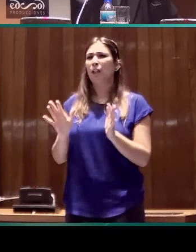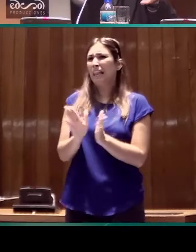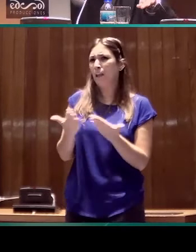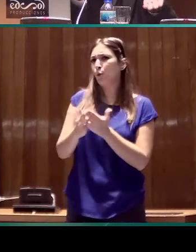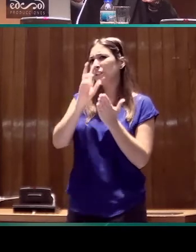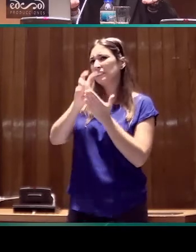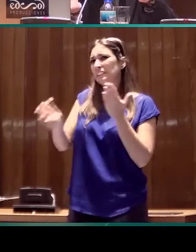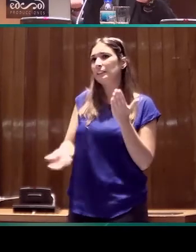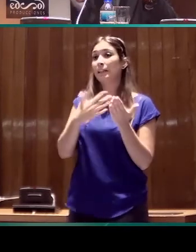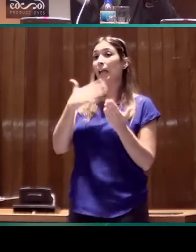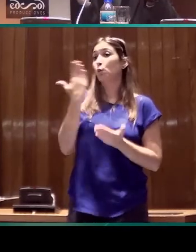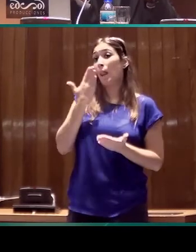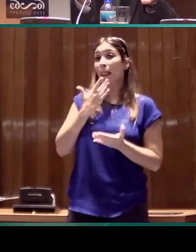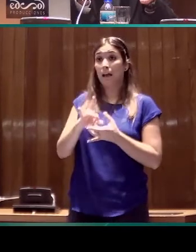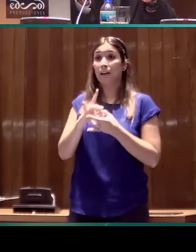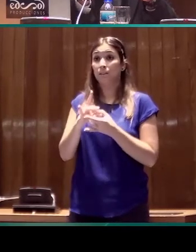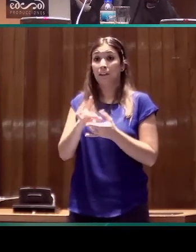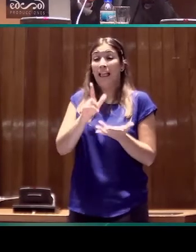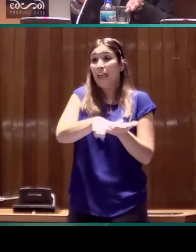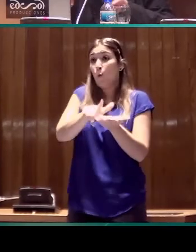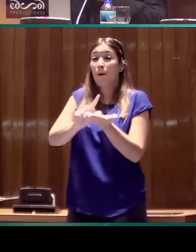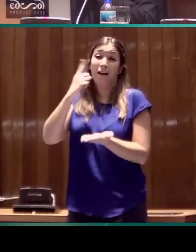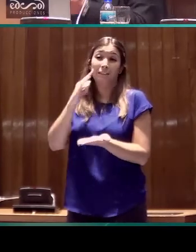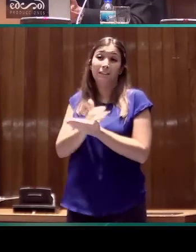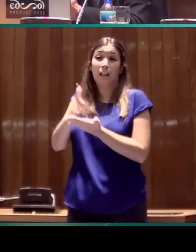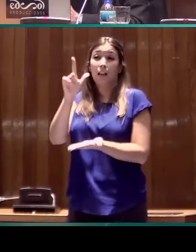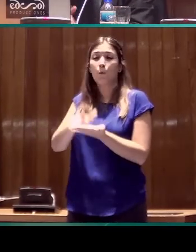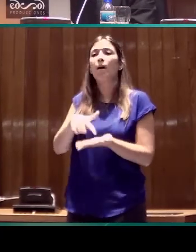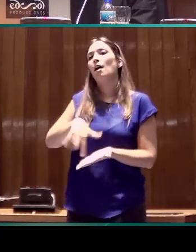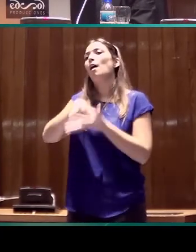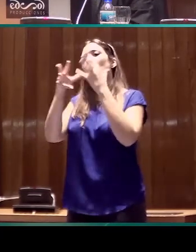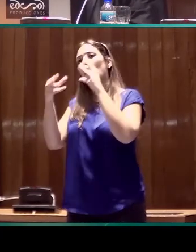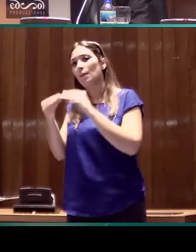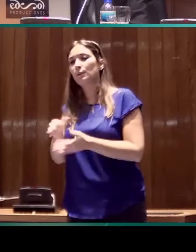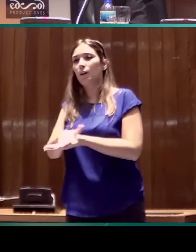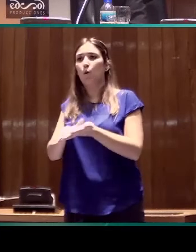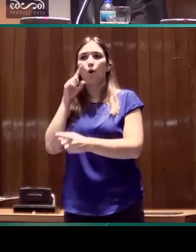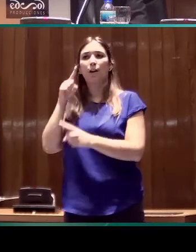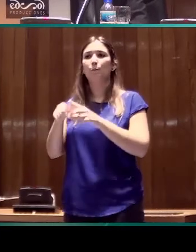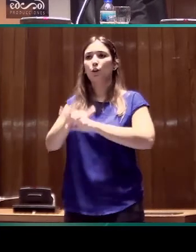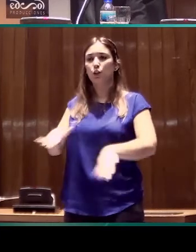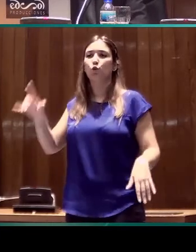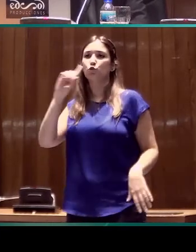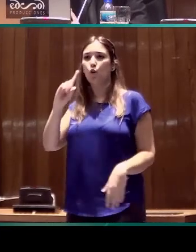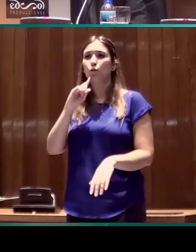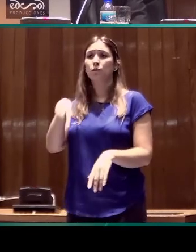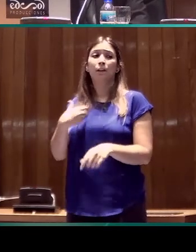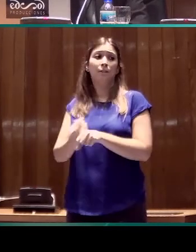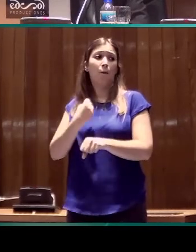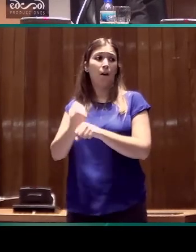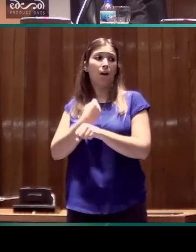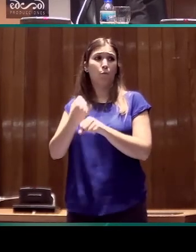de la escuela, de lengua sobre todo y adaptados a lengua de signos para niños sordos. Estamos trabajando en ello